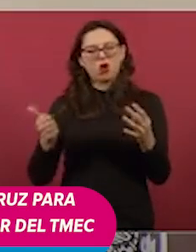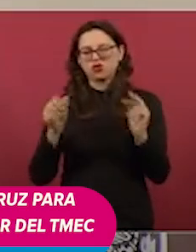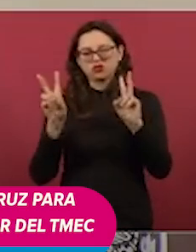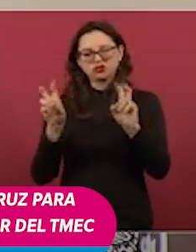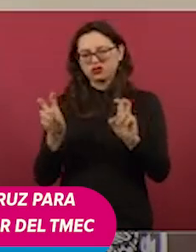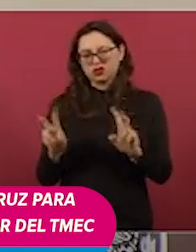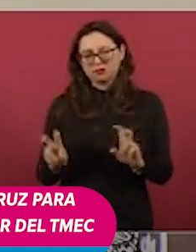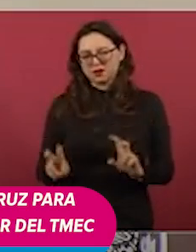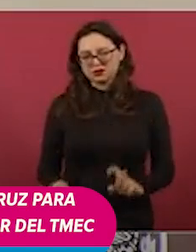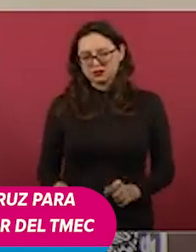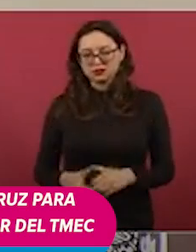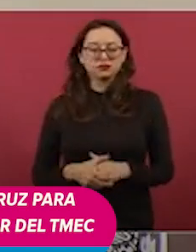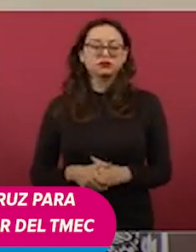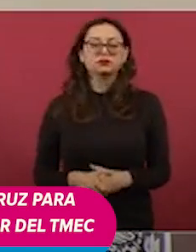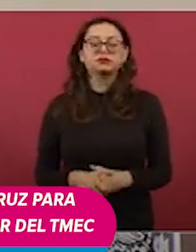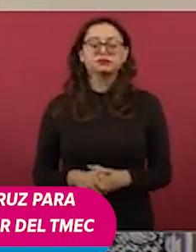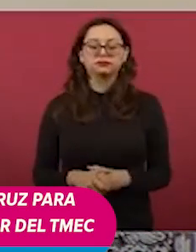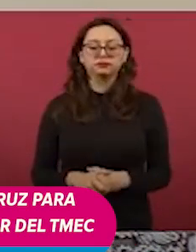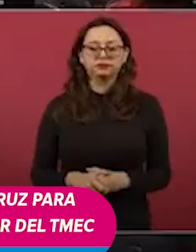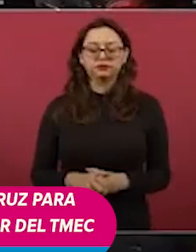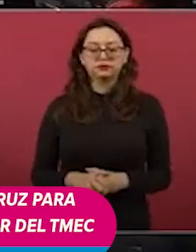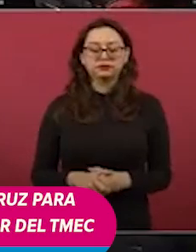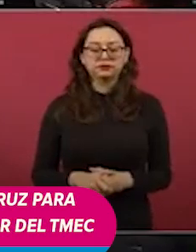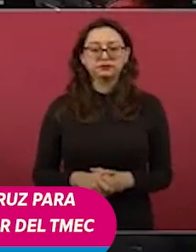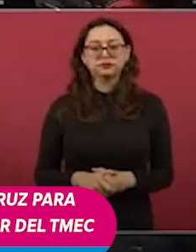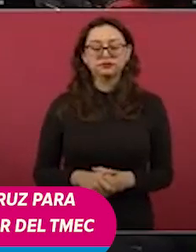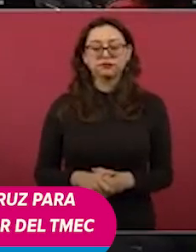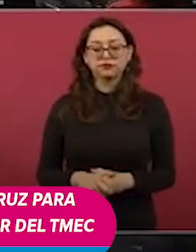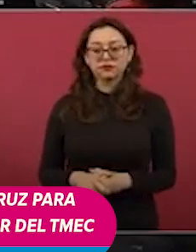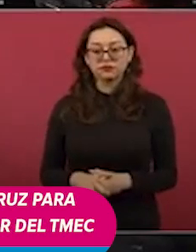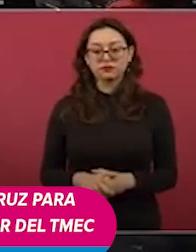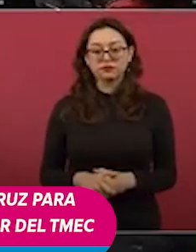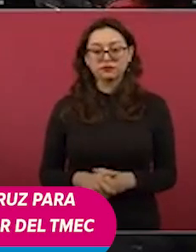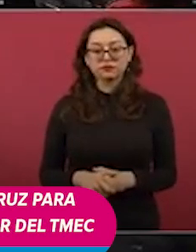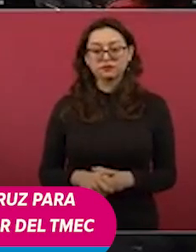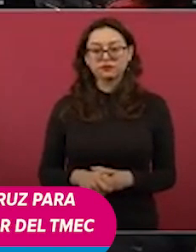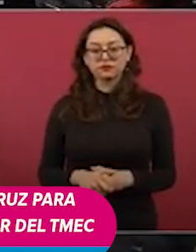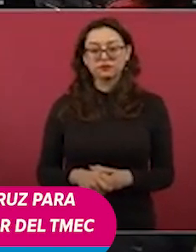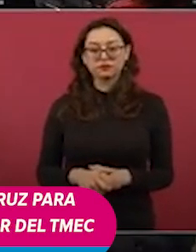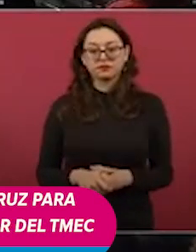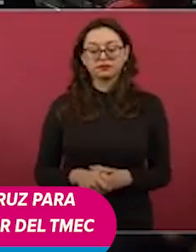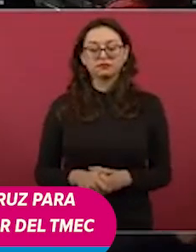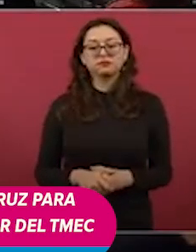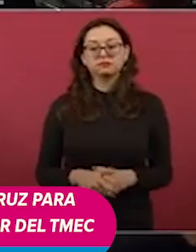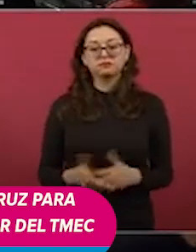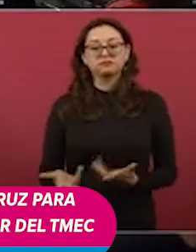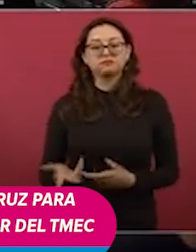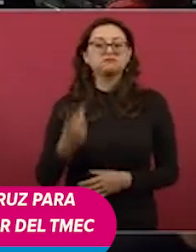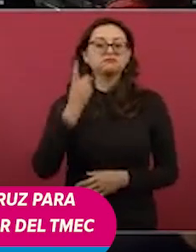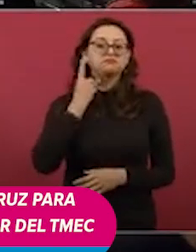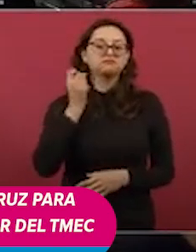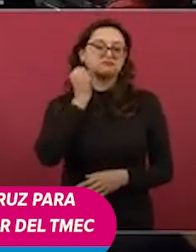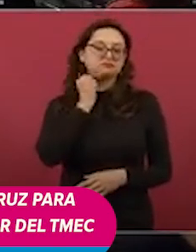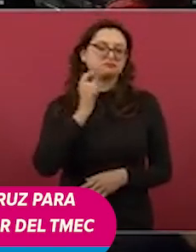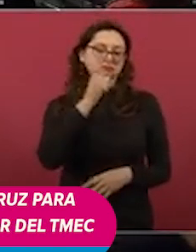con ellos, vienen senadores y representantes,